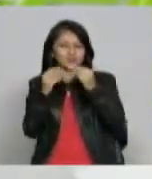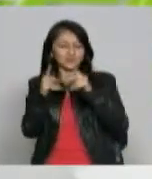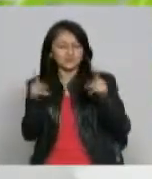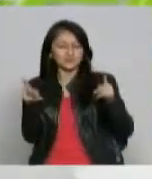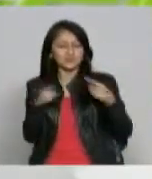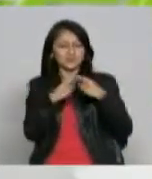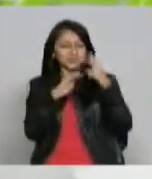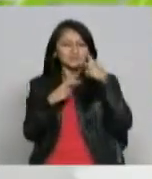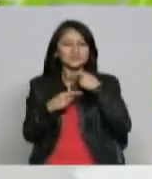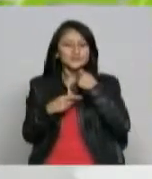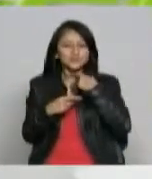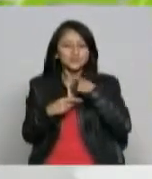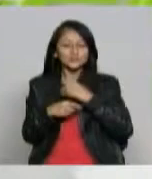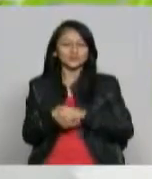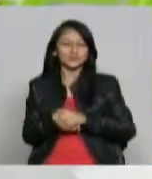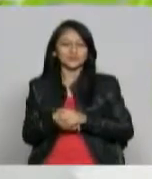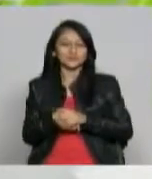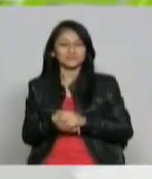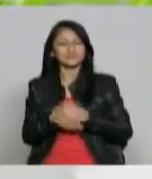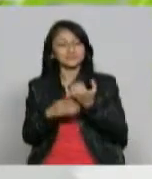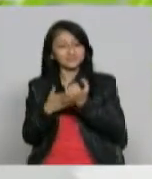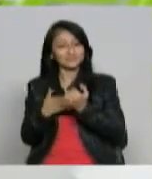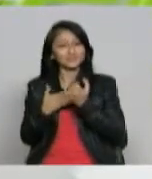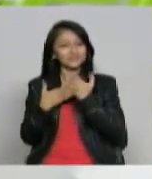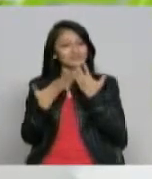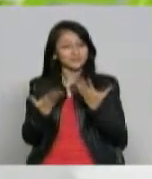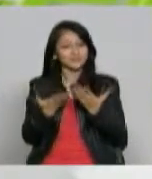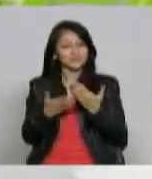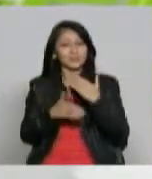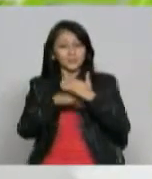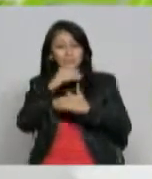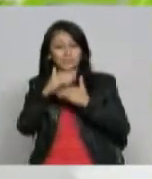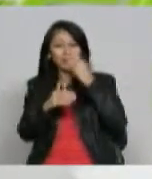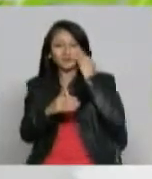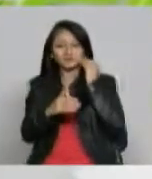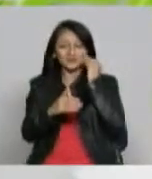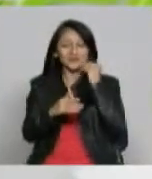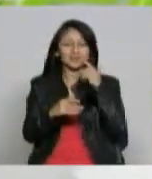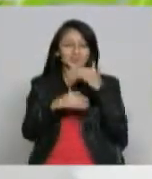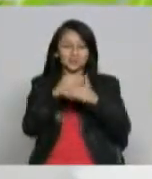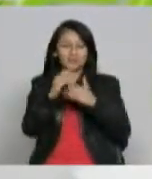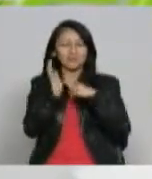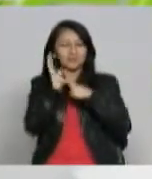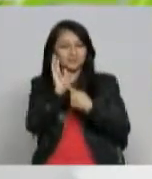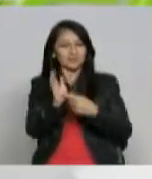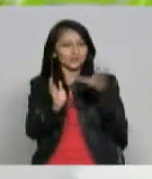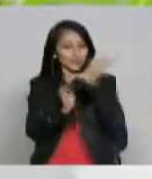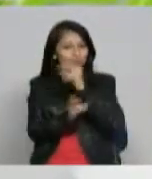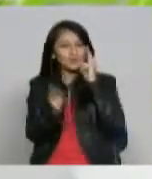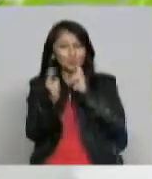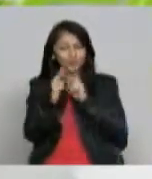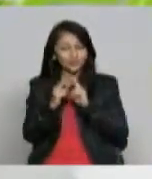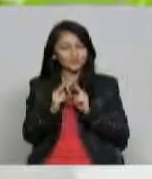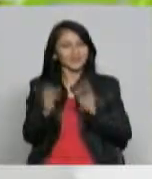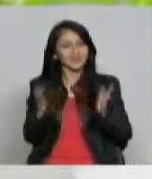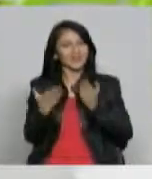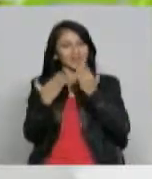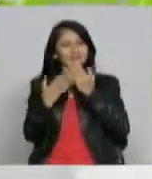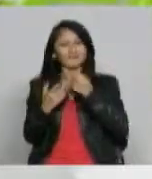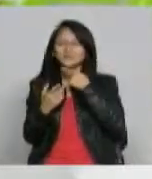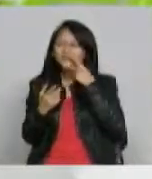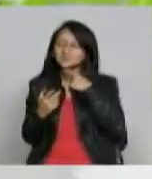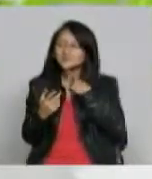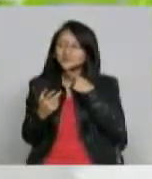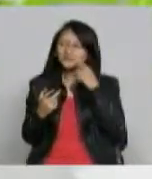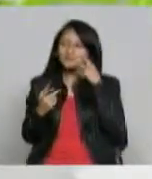presencia en todos los hogares y esto nos sirve para que de experiencia para que ustedes vengan conozcan disfruten lo